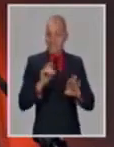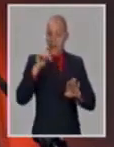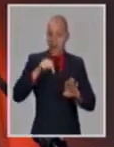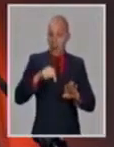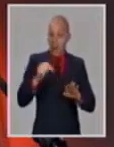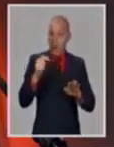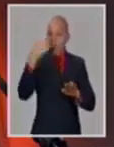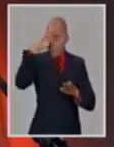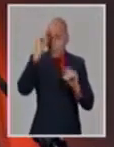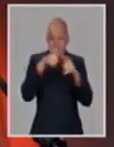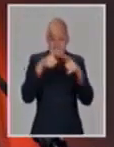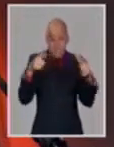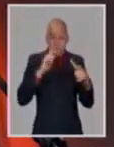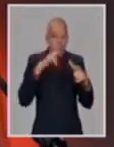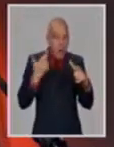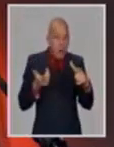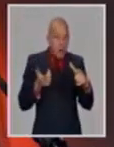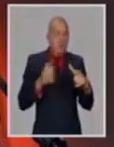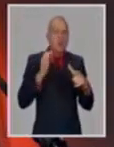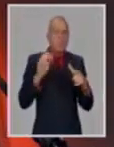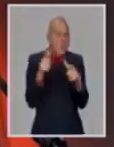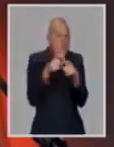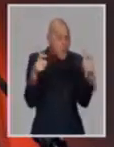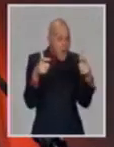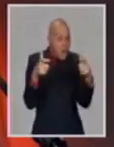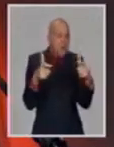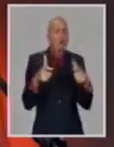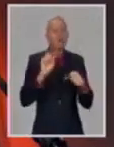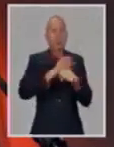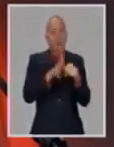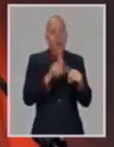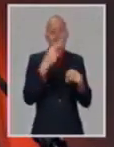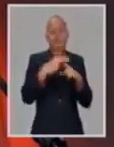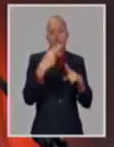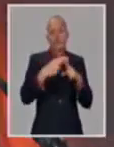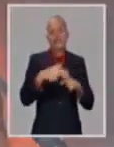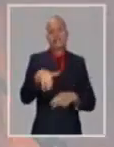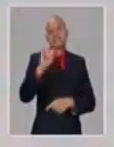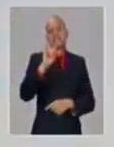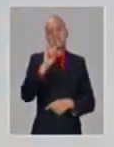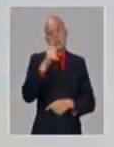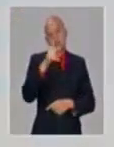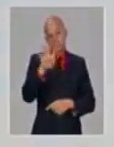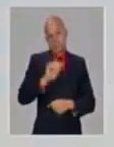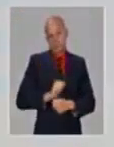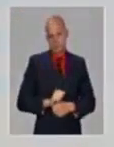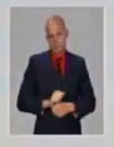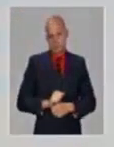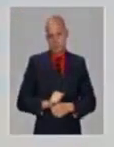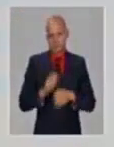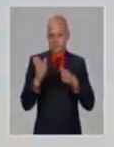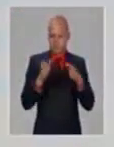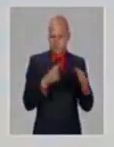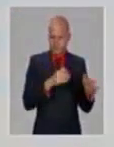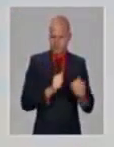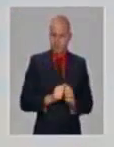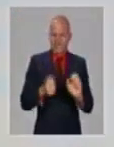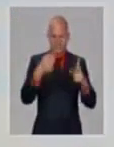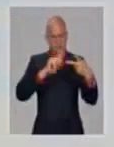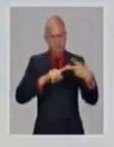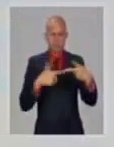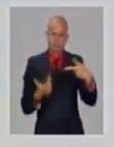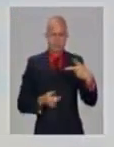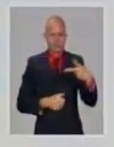pero en el país tenemos más variantes y dentro de ellas tenemos en segundo round, en segunda, prioridad,